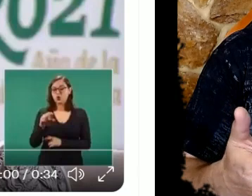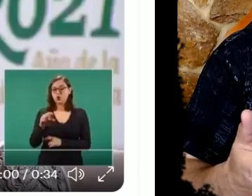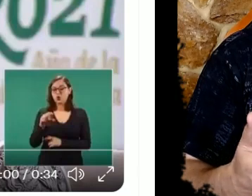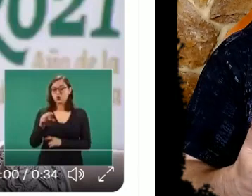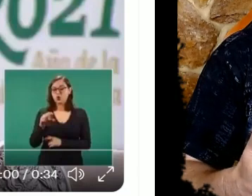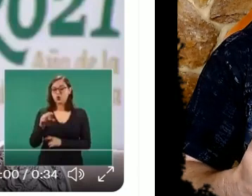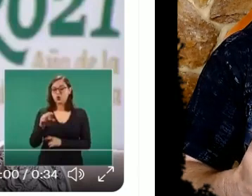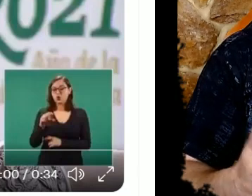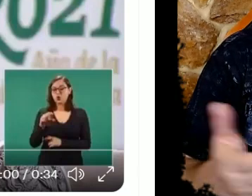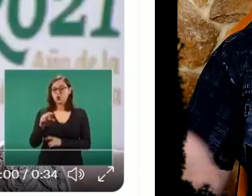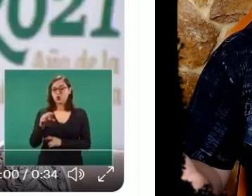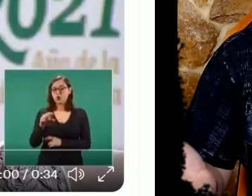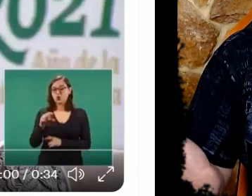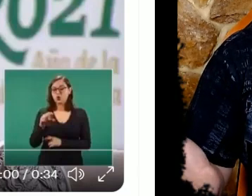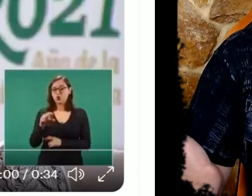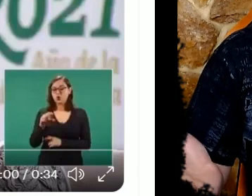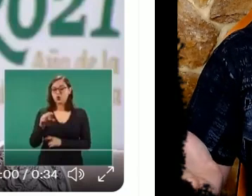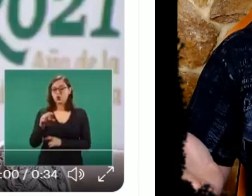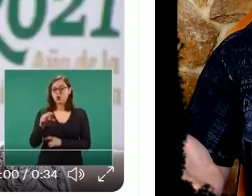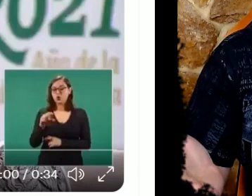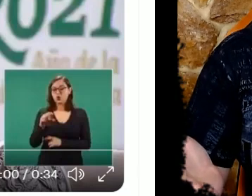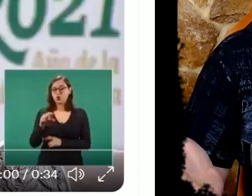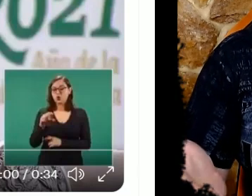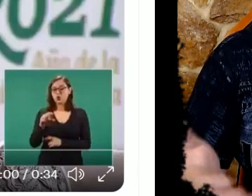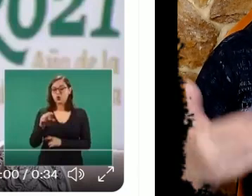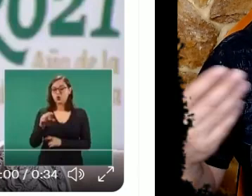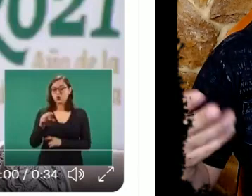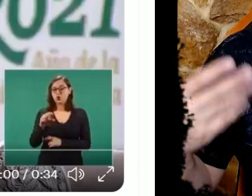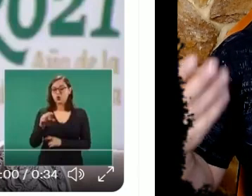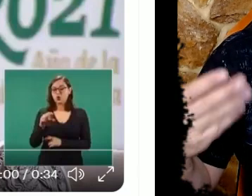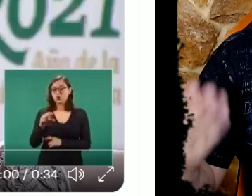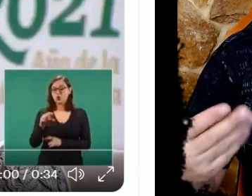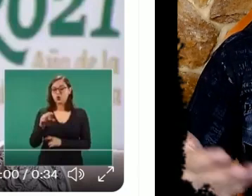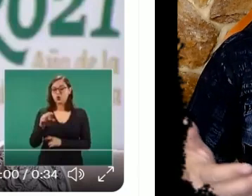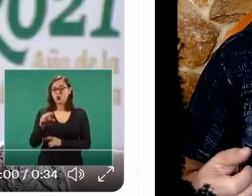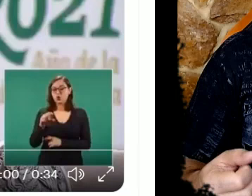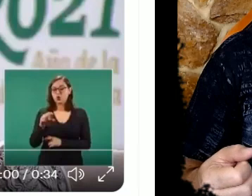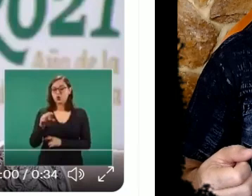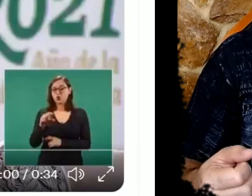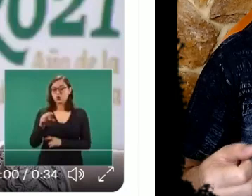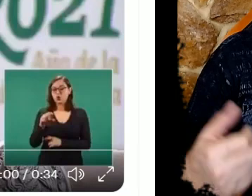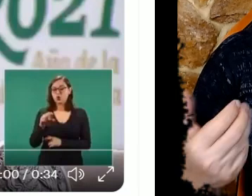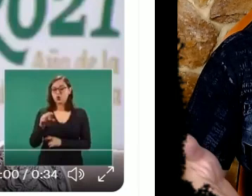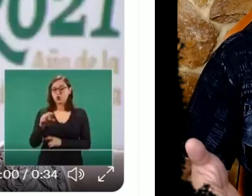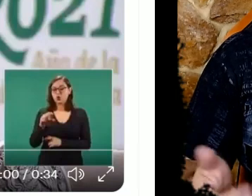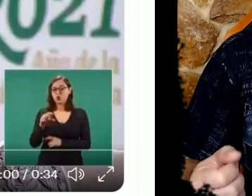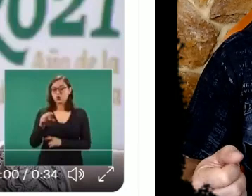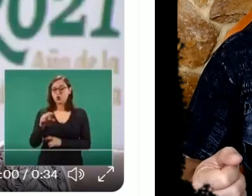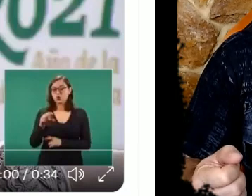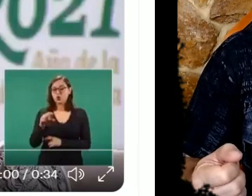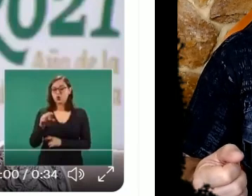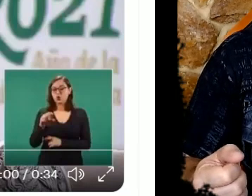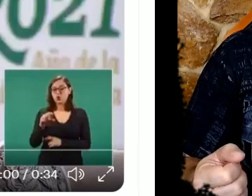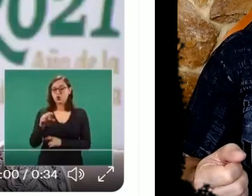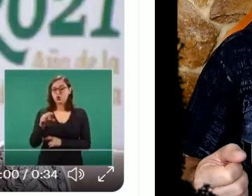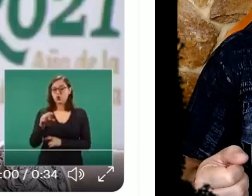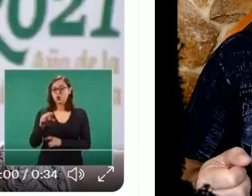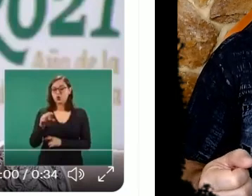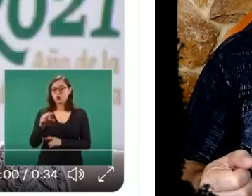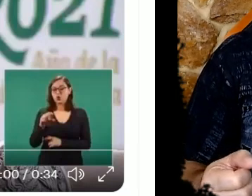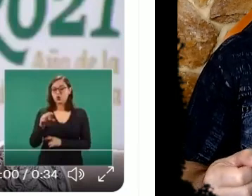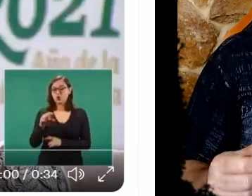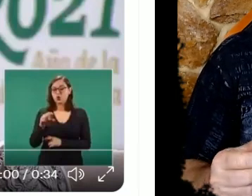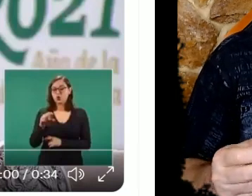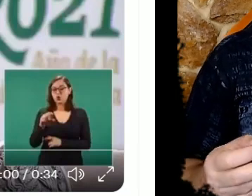el señor España no se me vienen ahorita más a la memoria pero son bastantitos los